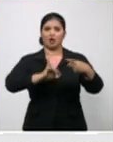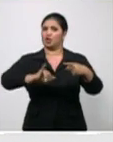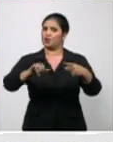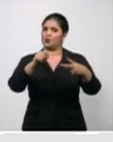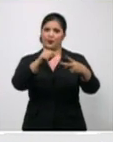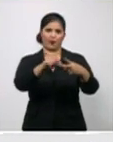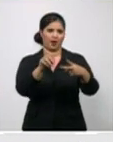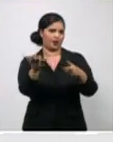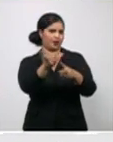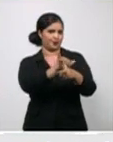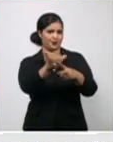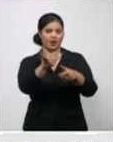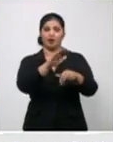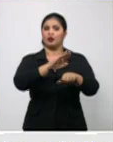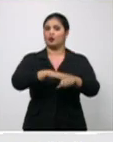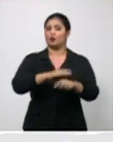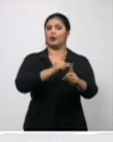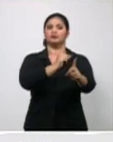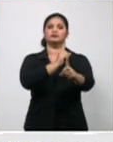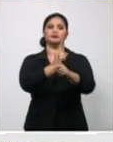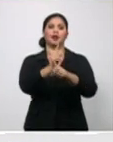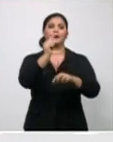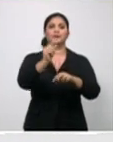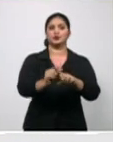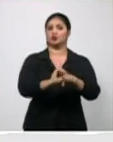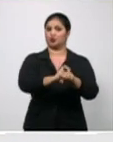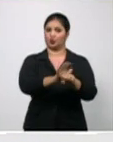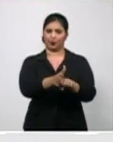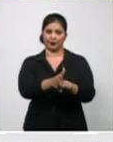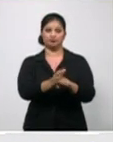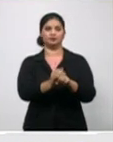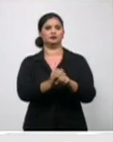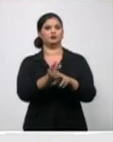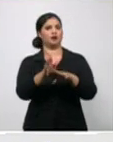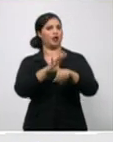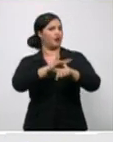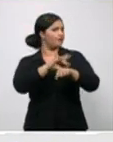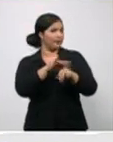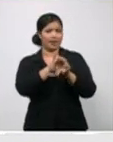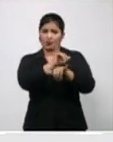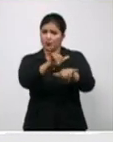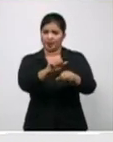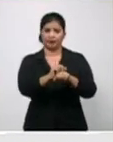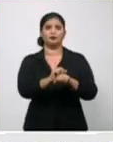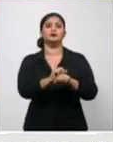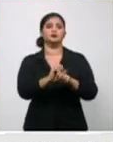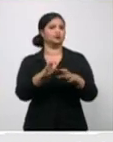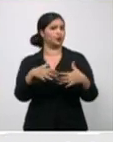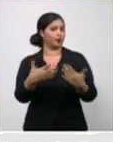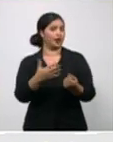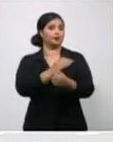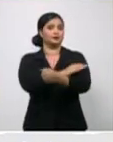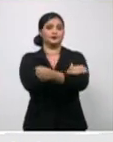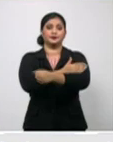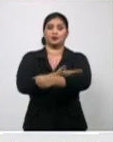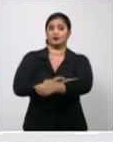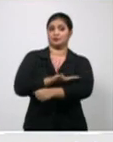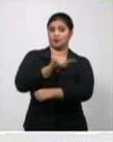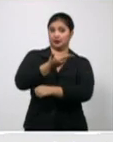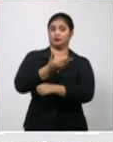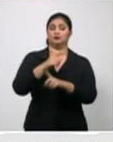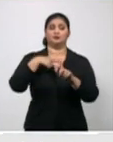antecedentes personales tenía hipertensión arterial y diabetes mellitus. Comenzó con los